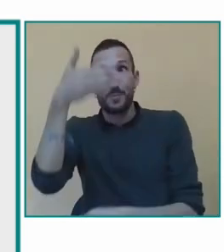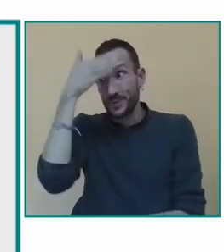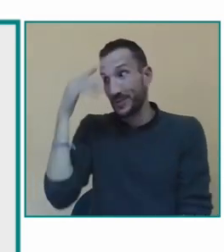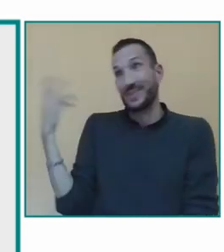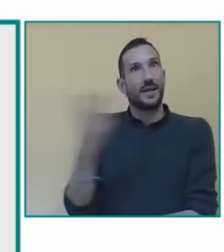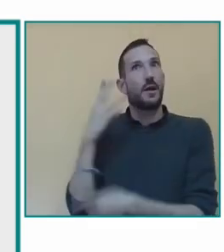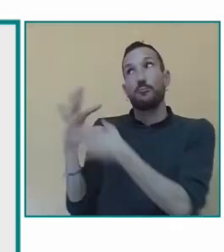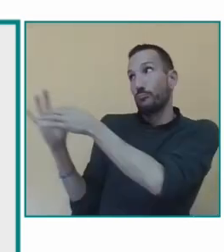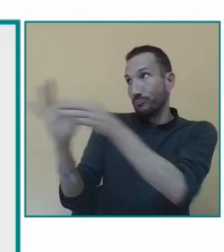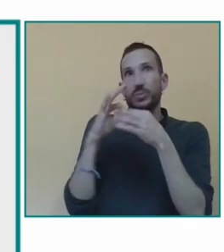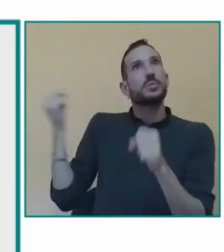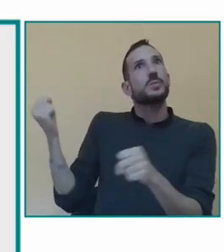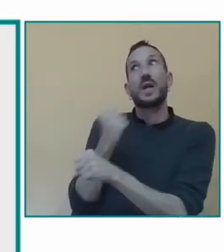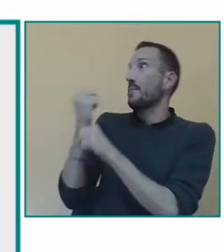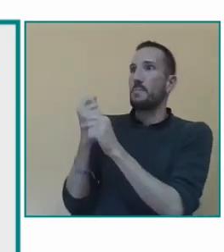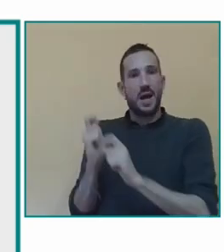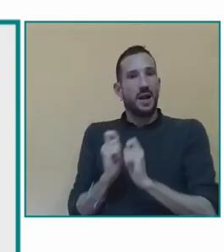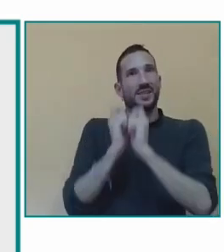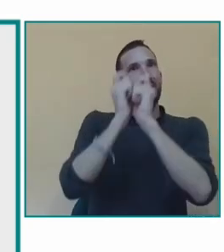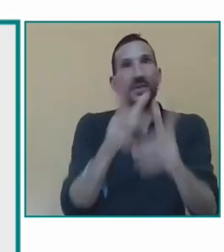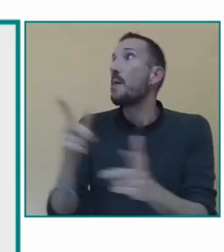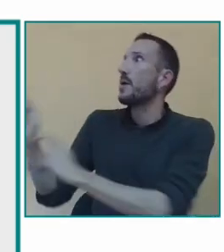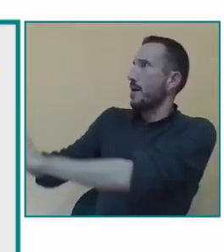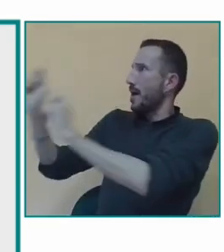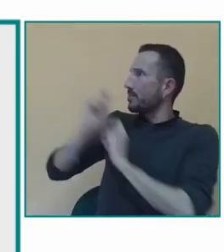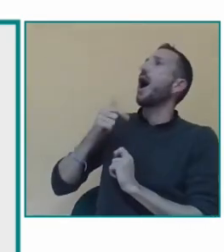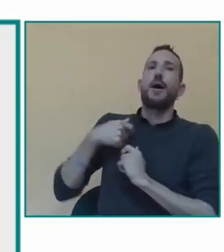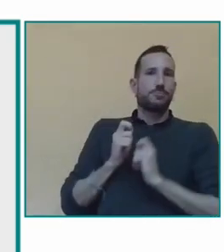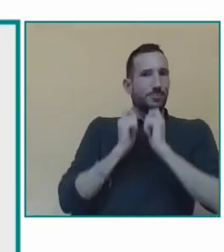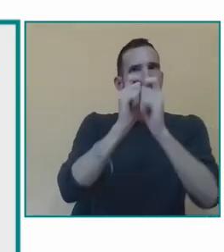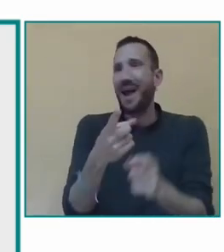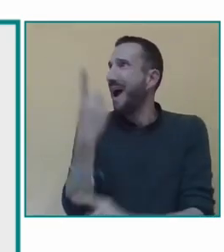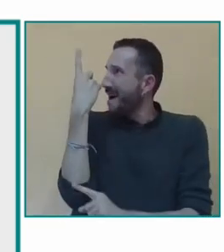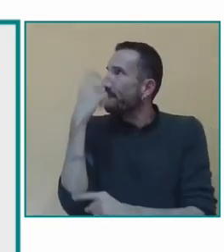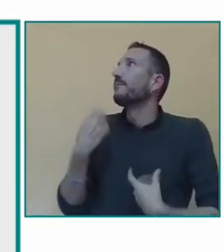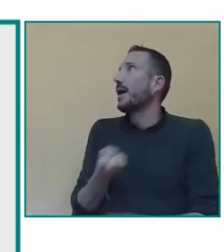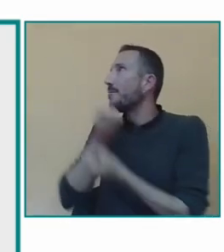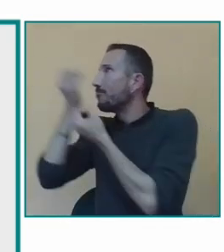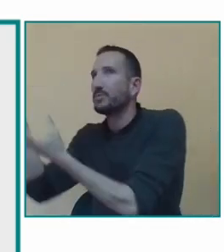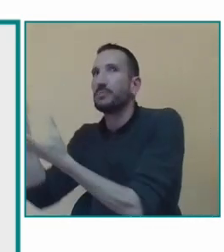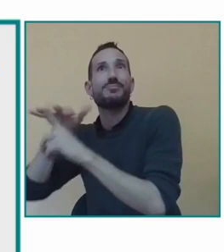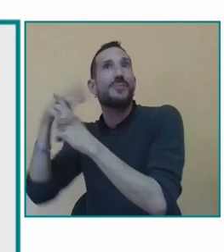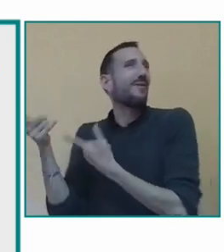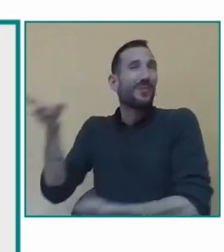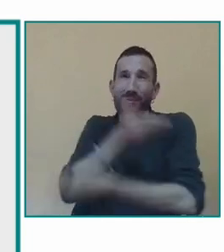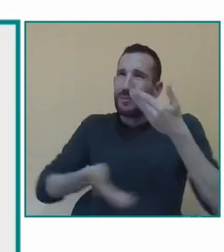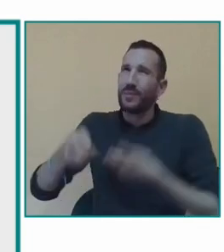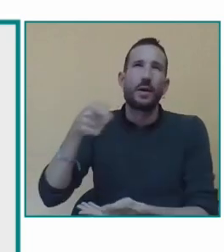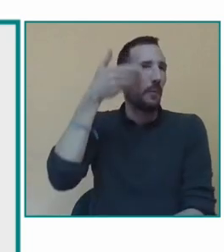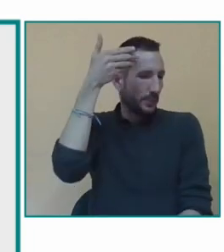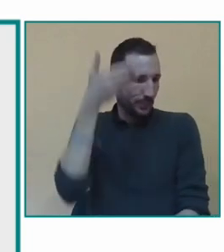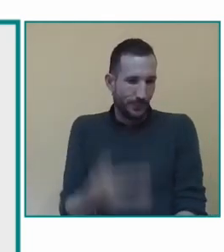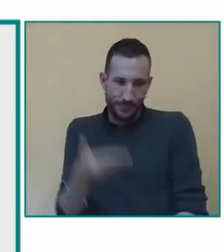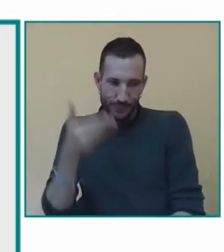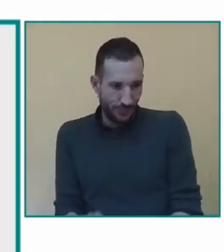sociales lengua y matemáticas trabajando conjuntamente con la tutora y la especialista en lengua de signos para poder ofrecer esas